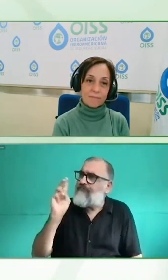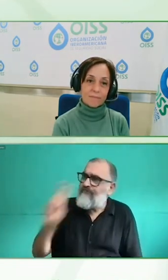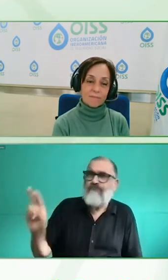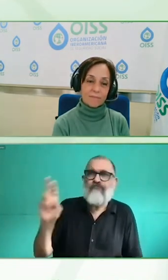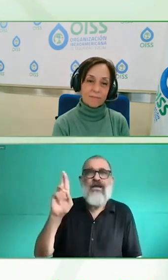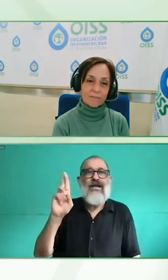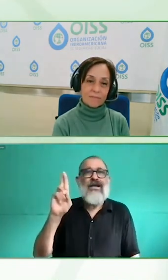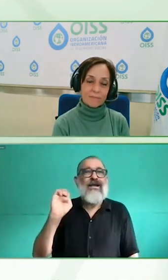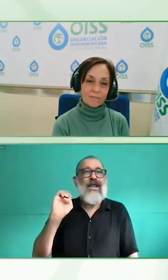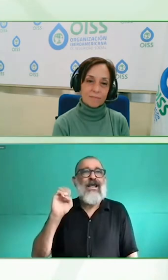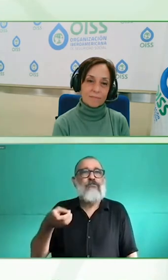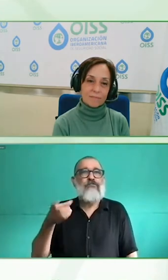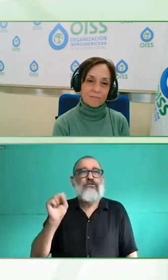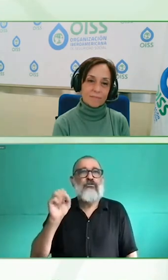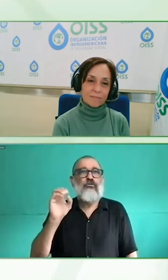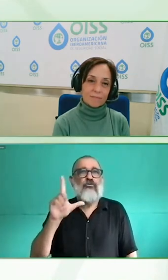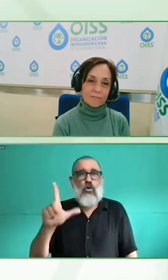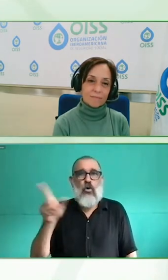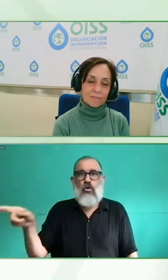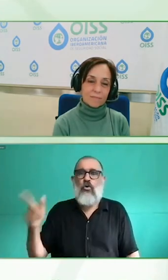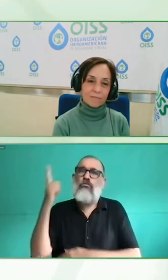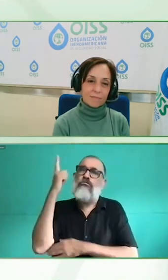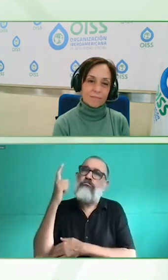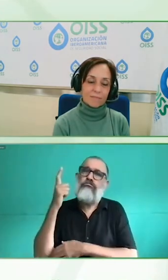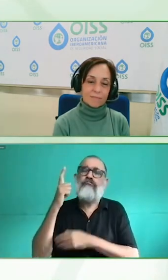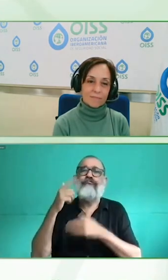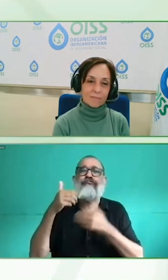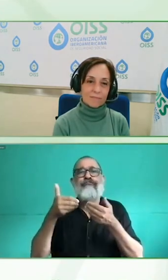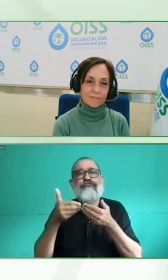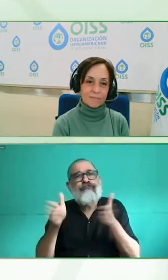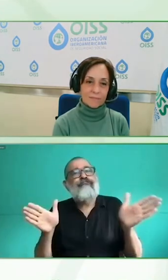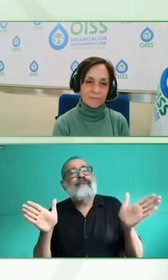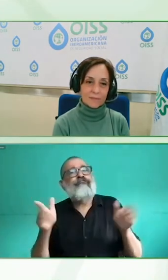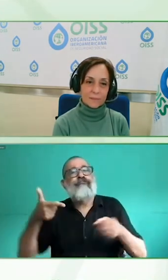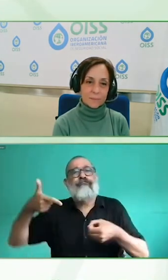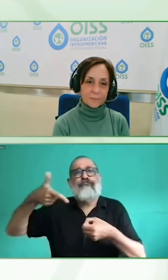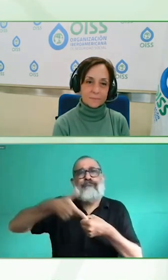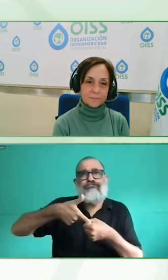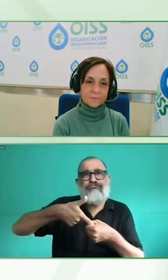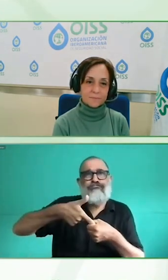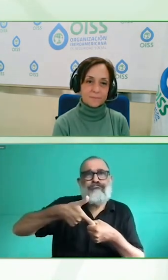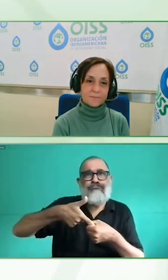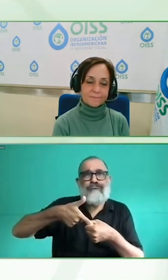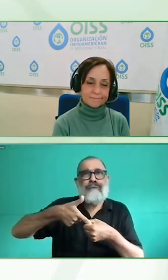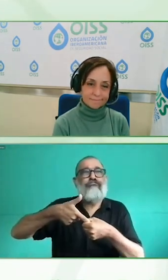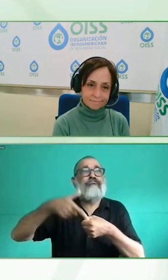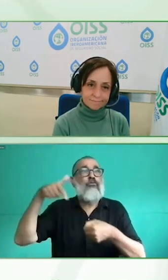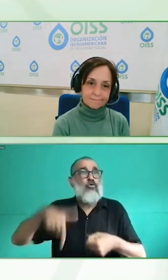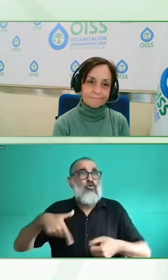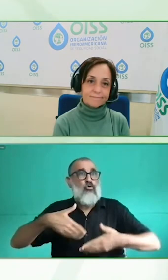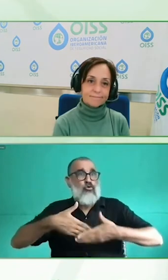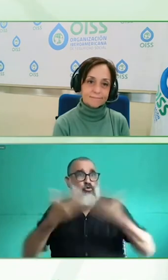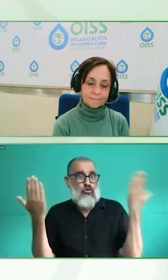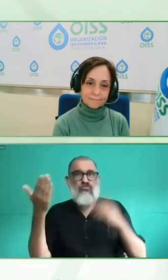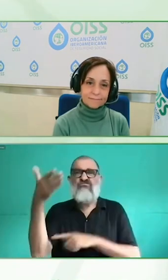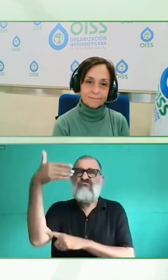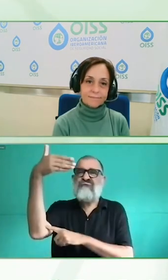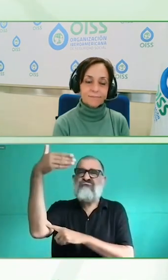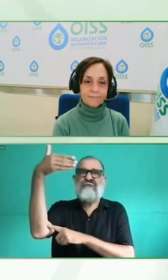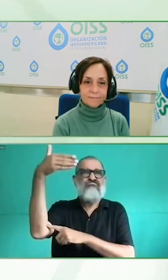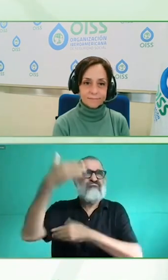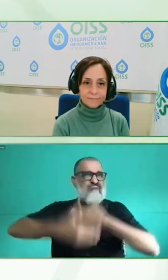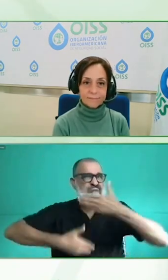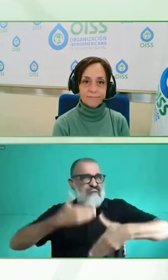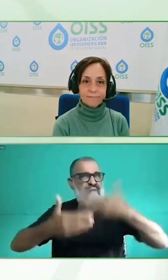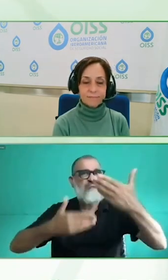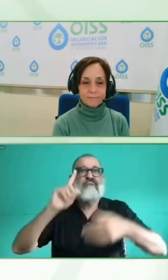Pero sí, darnos cuenta de que hay que ir un poquito más allá del enfoque de la pena con el enfoque de, oye, esto es factible, posible y sobre